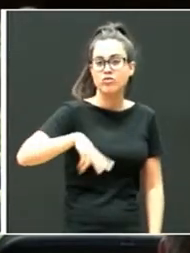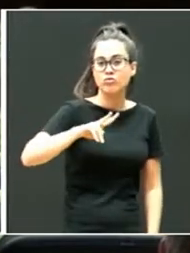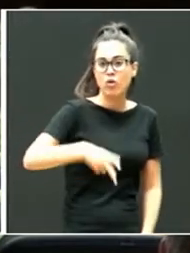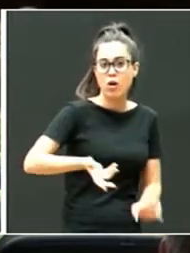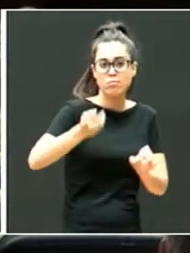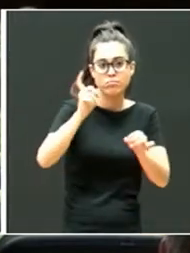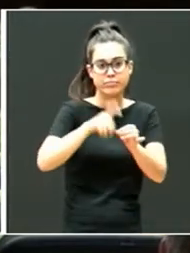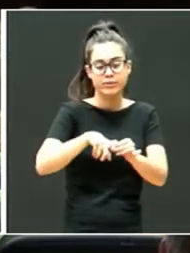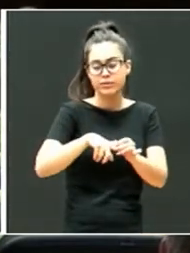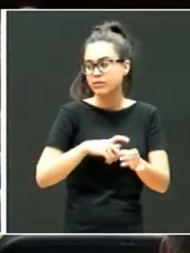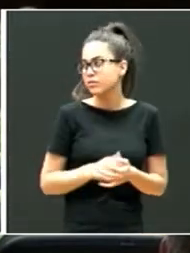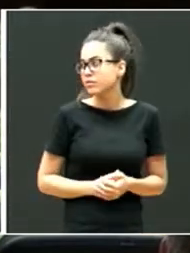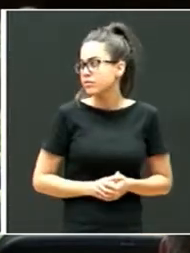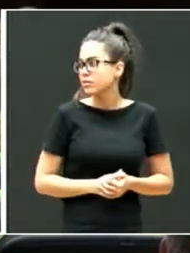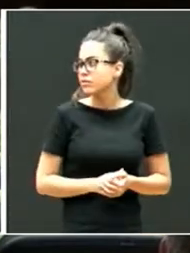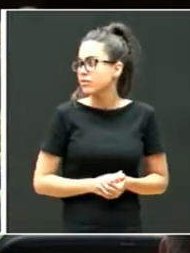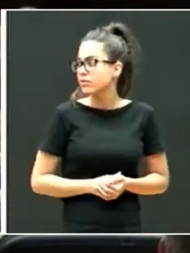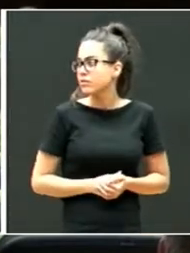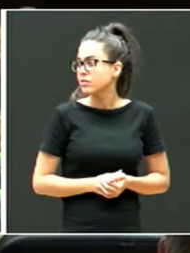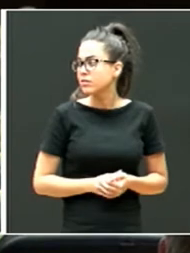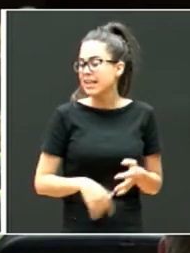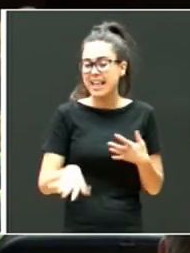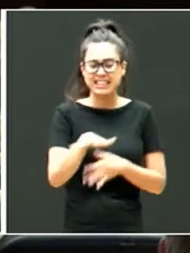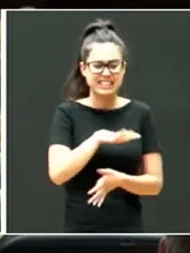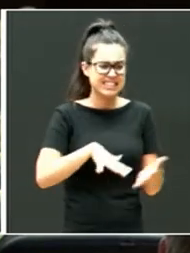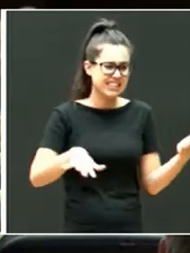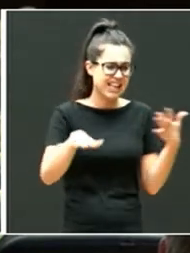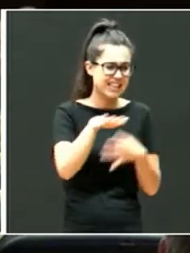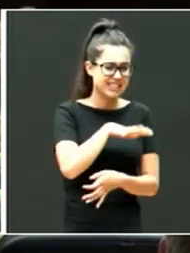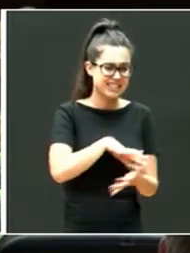el desastre de los desastres.